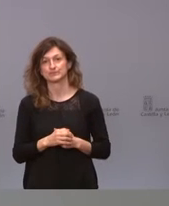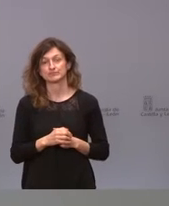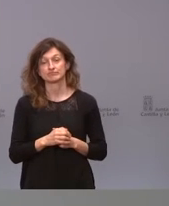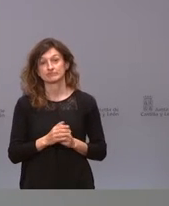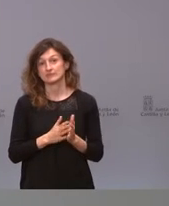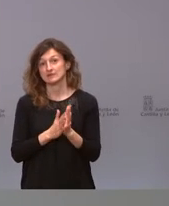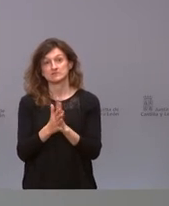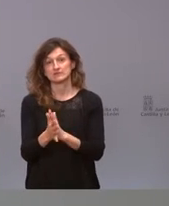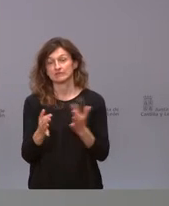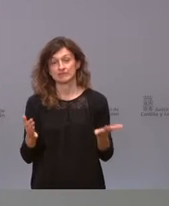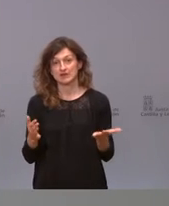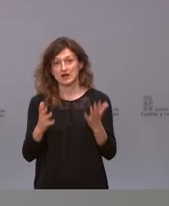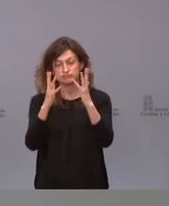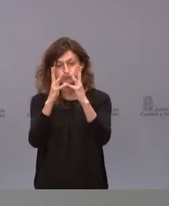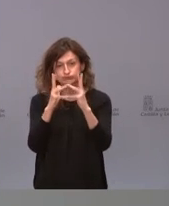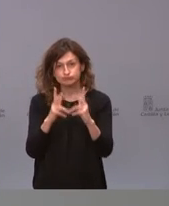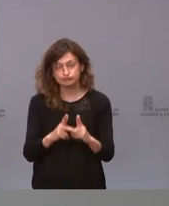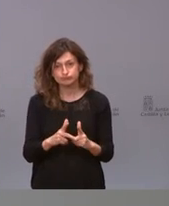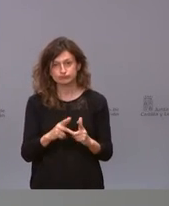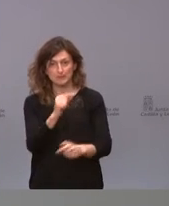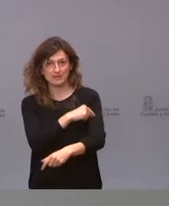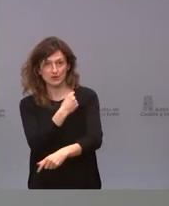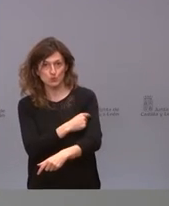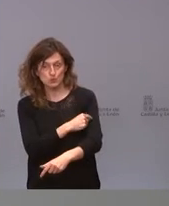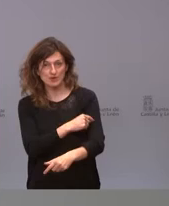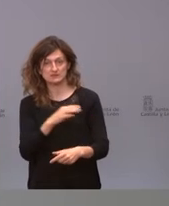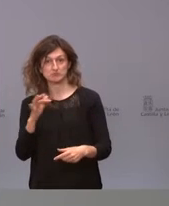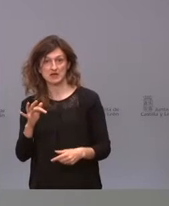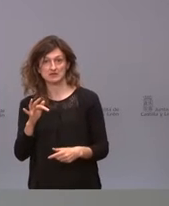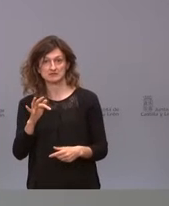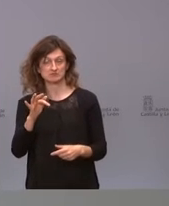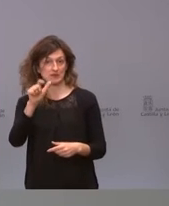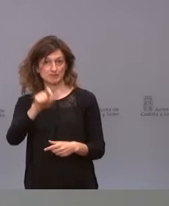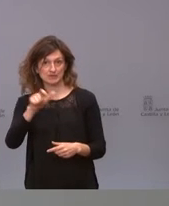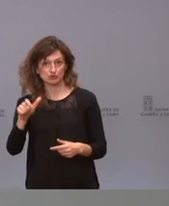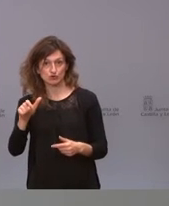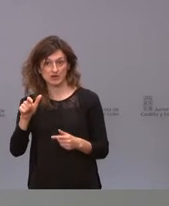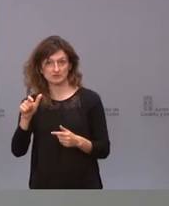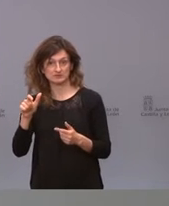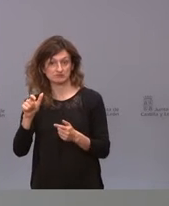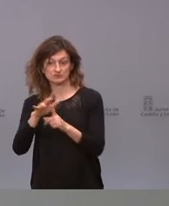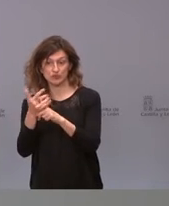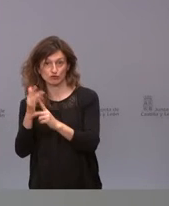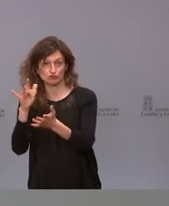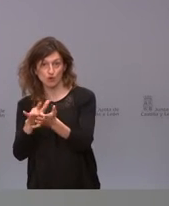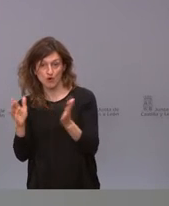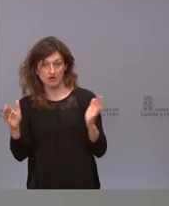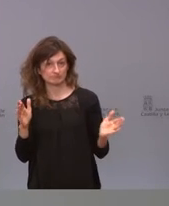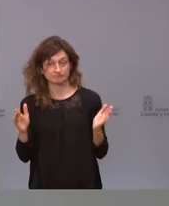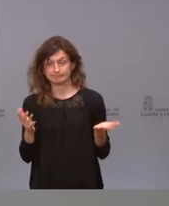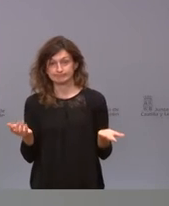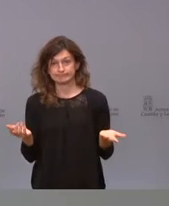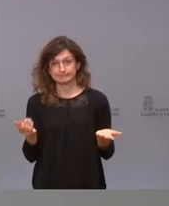que contabilizando el número de vacunas puestas y el número de eventos producidos evidentemente es